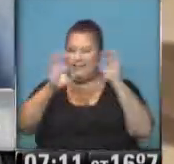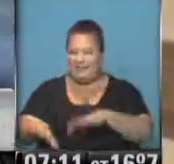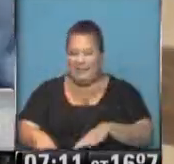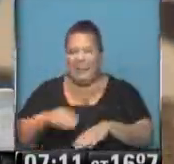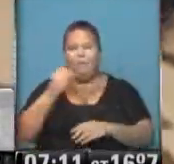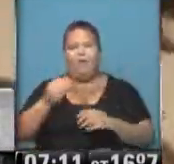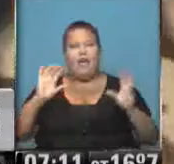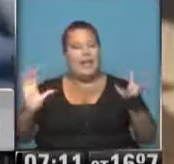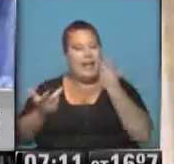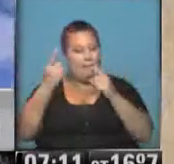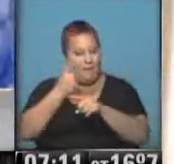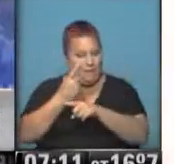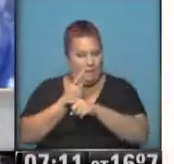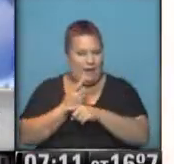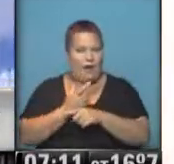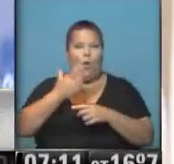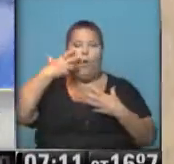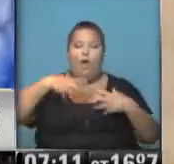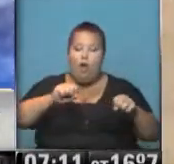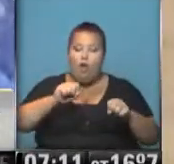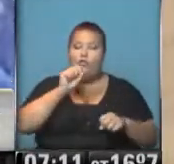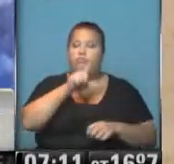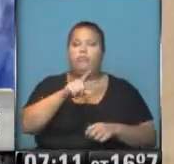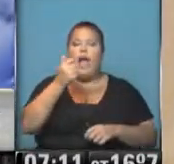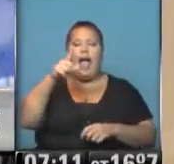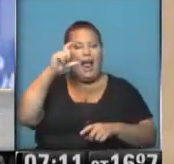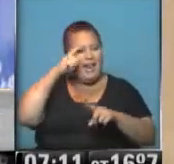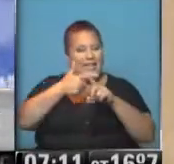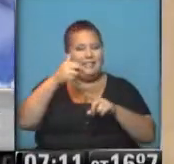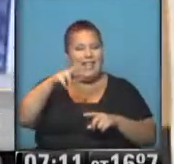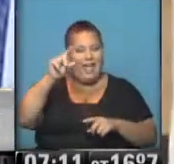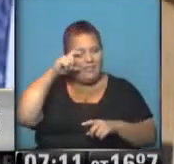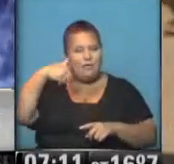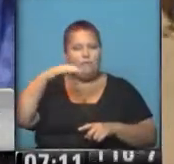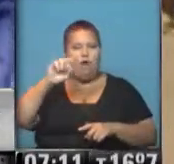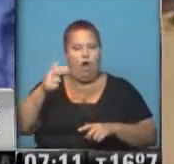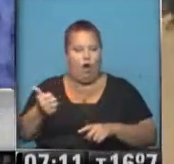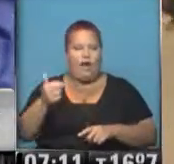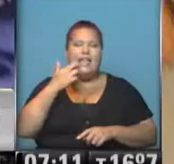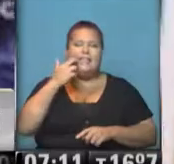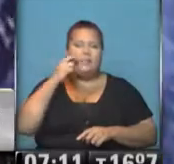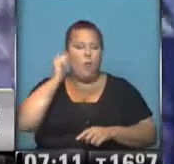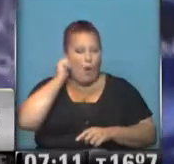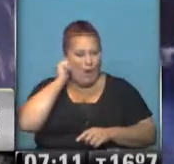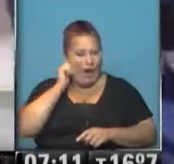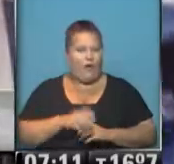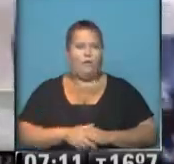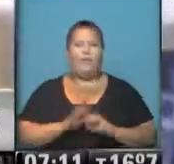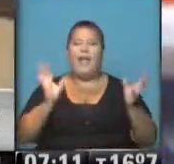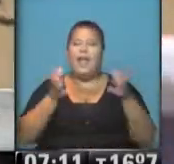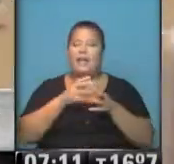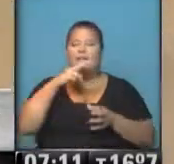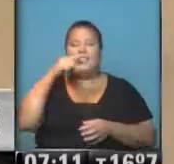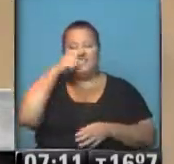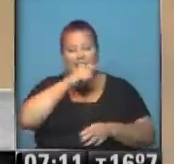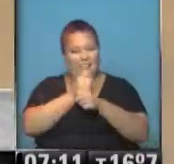luego de ser quemados. El cuerpo reconocido corresponde a Alexander Mora Benancio, de 19 años, y hay un equipo de Visión